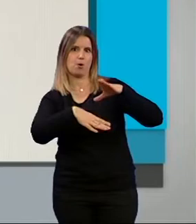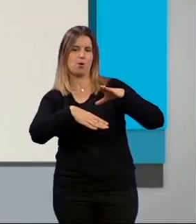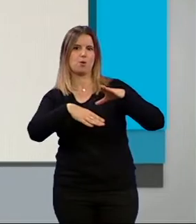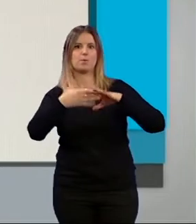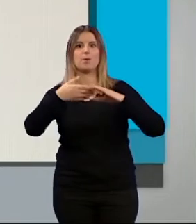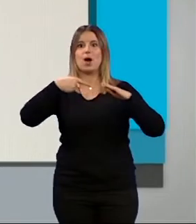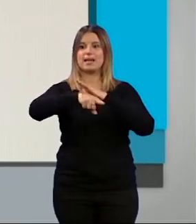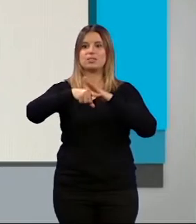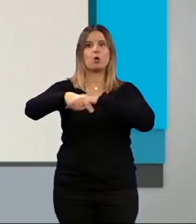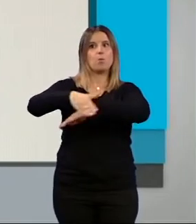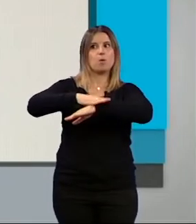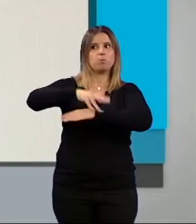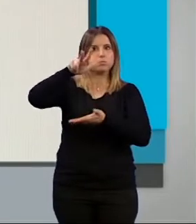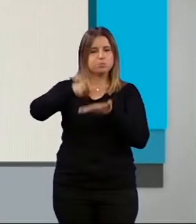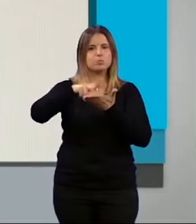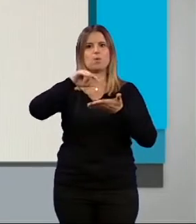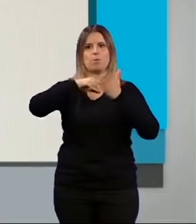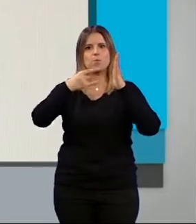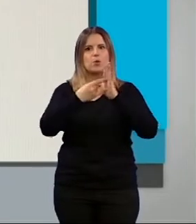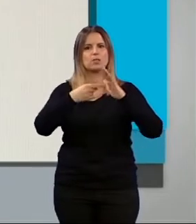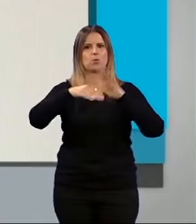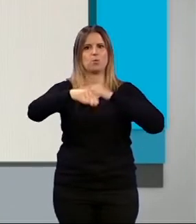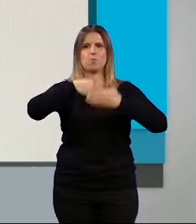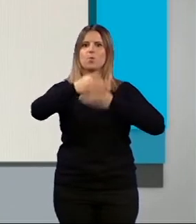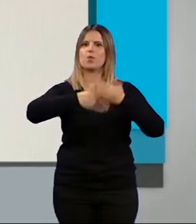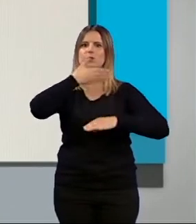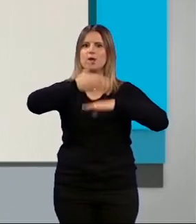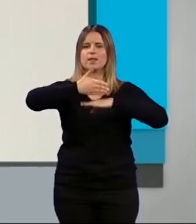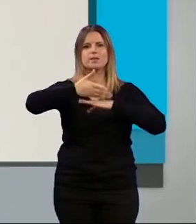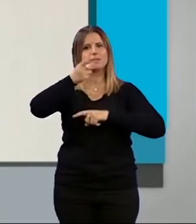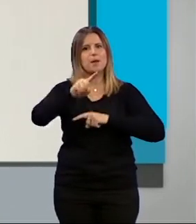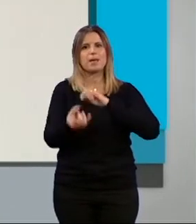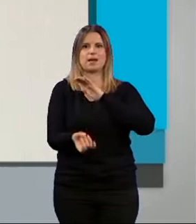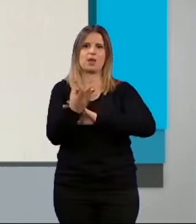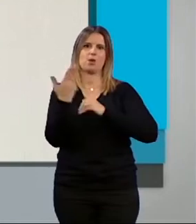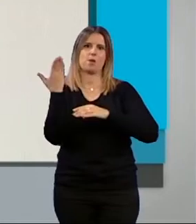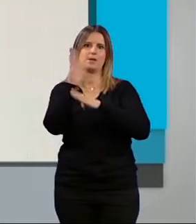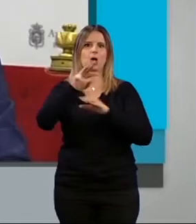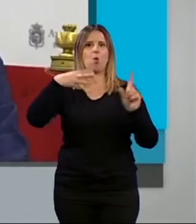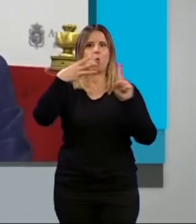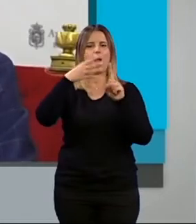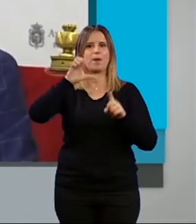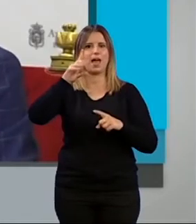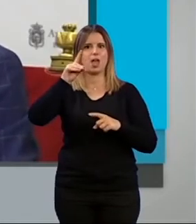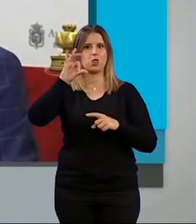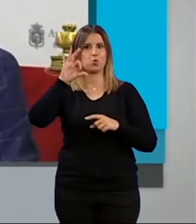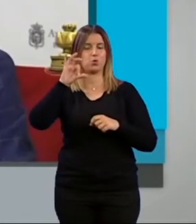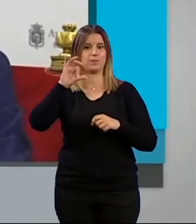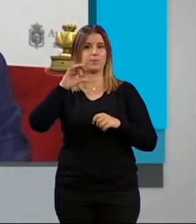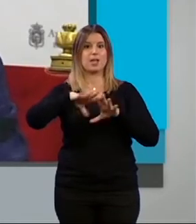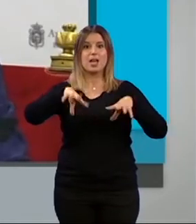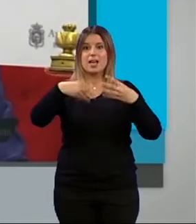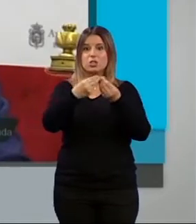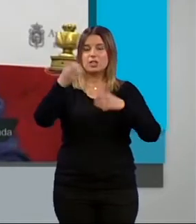operaciones por el Ministerio, la ejecución de proyectos y proceso de licitación y la creación y presentación de la web EDUSI. Desde el total de la inversión de